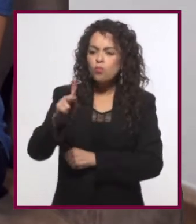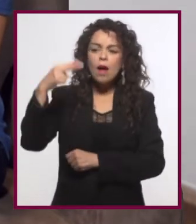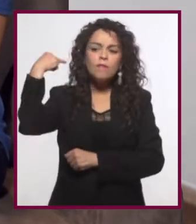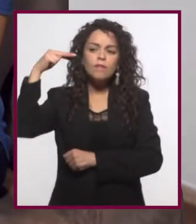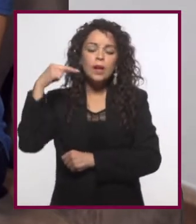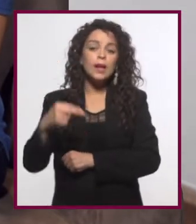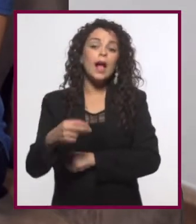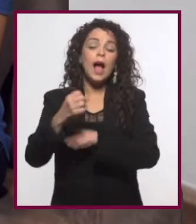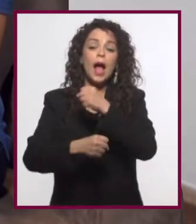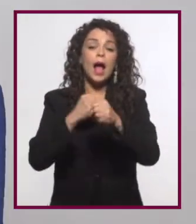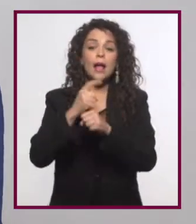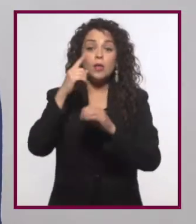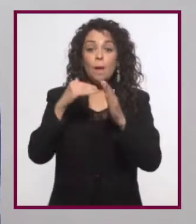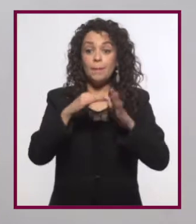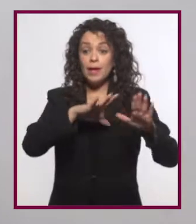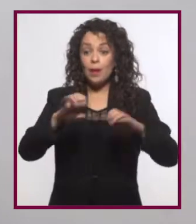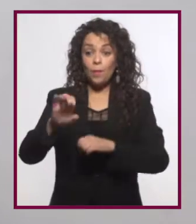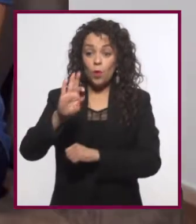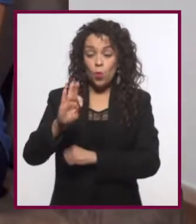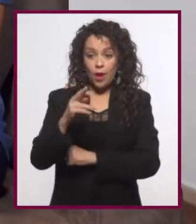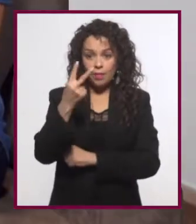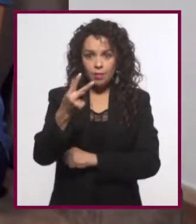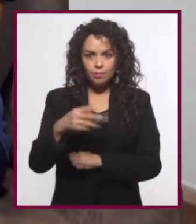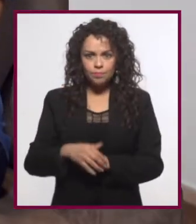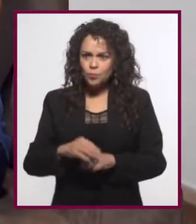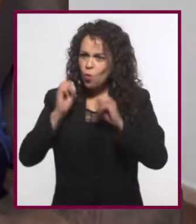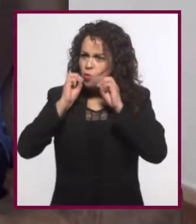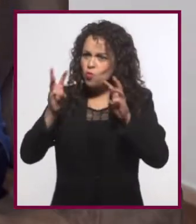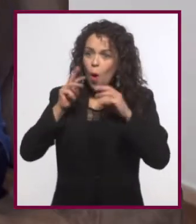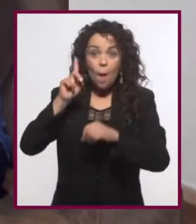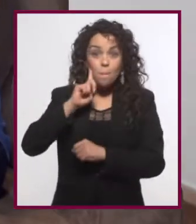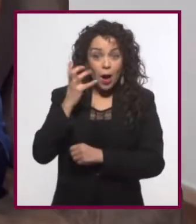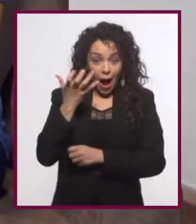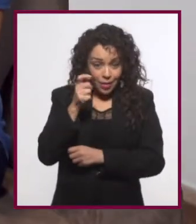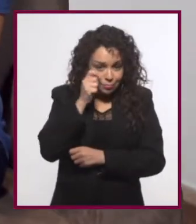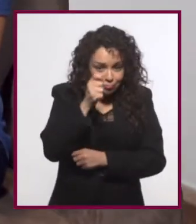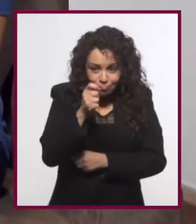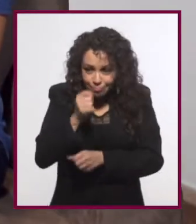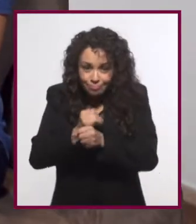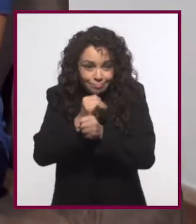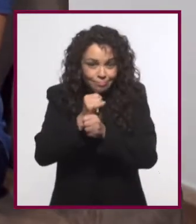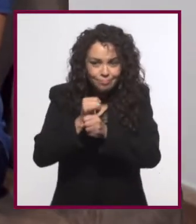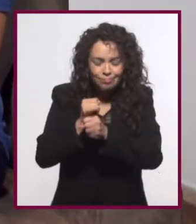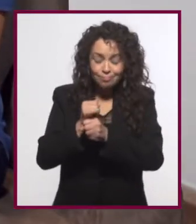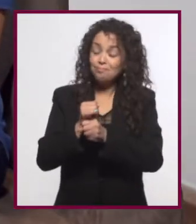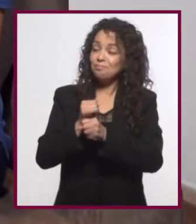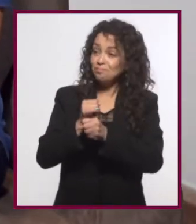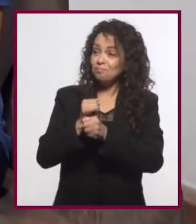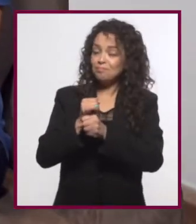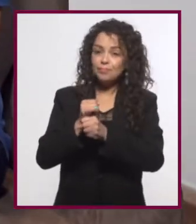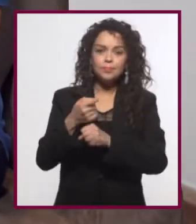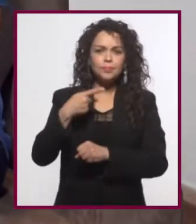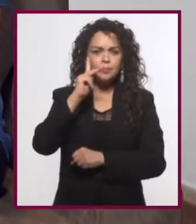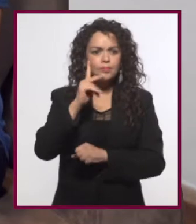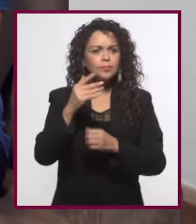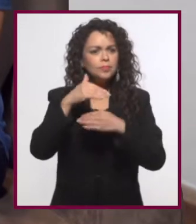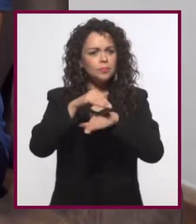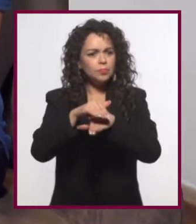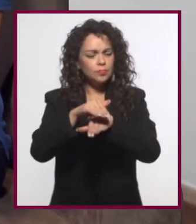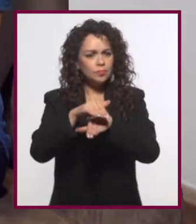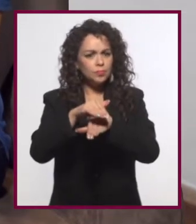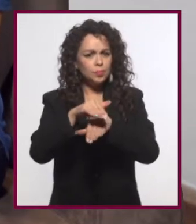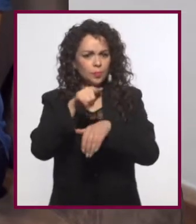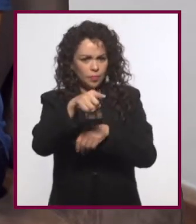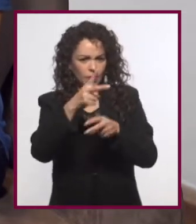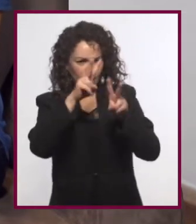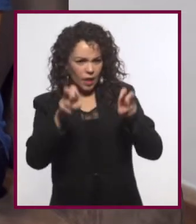en 1942. ¡Guau! ¡Una detective! ¡Qué cool! ¿Pero por qué dices que no lo estás escribiendo solo